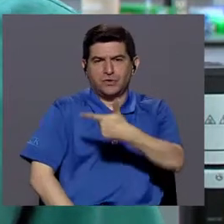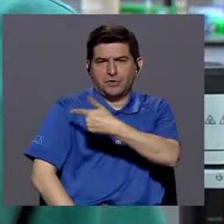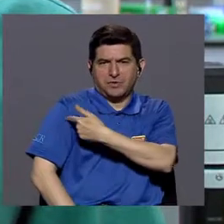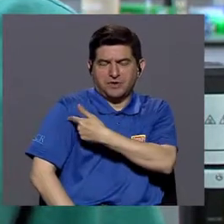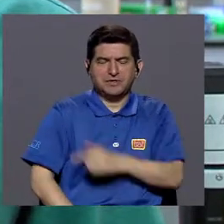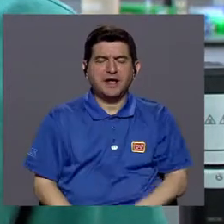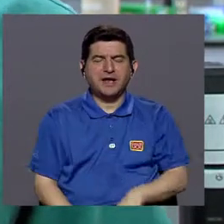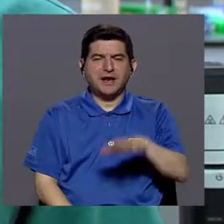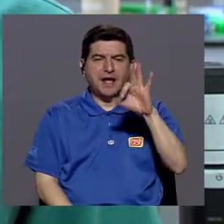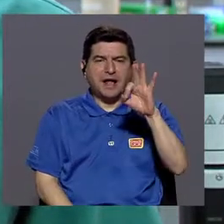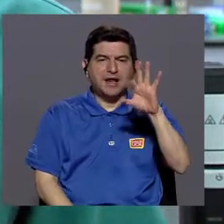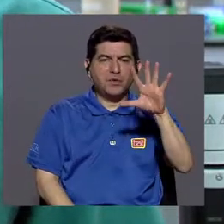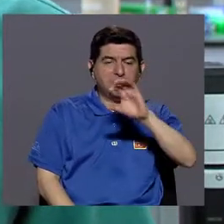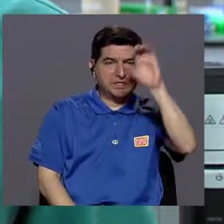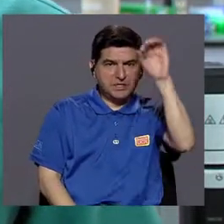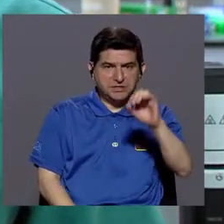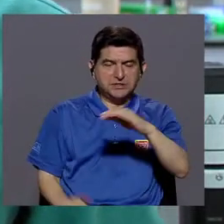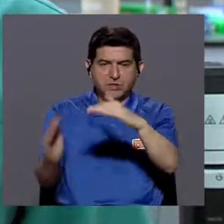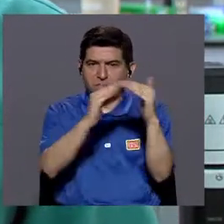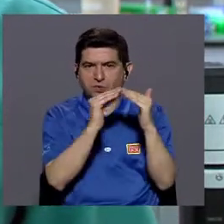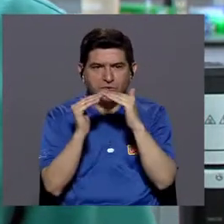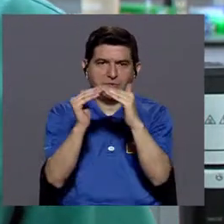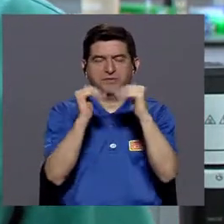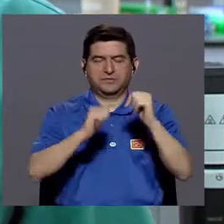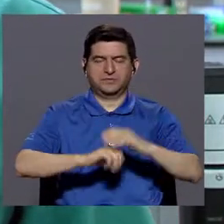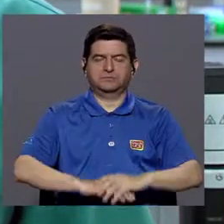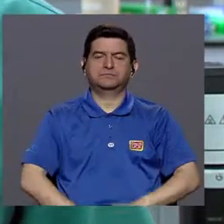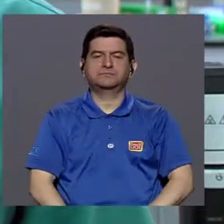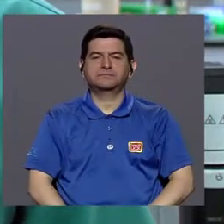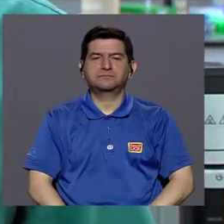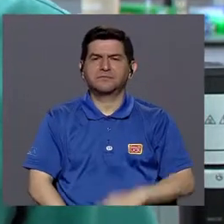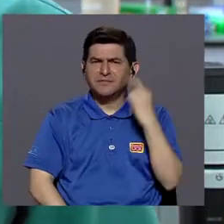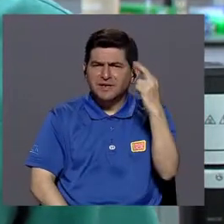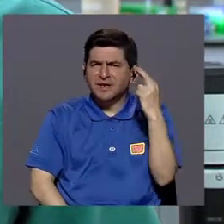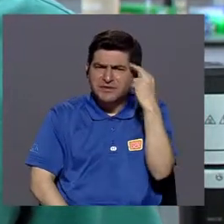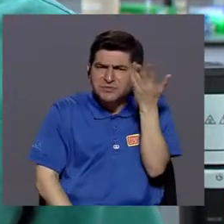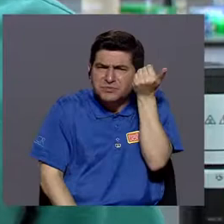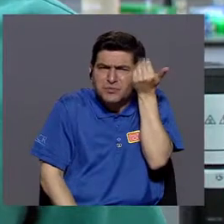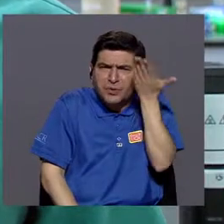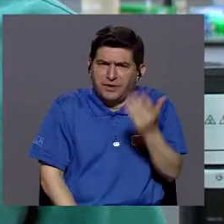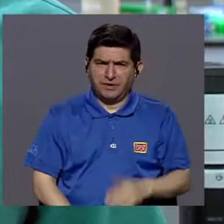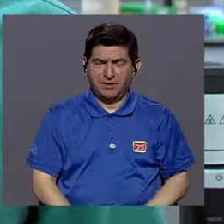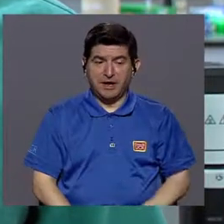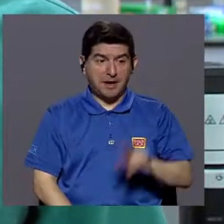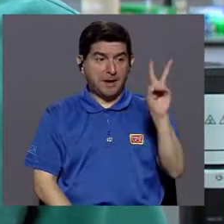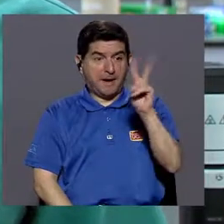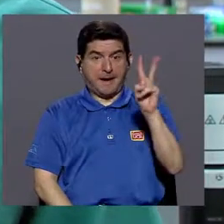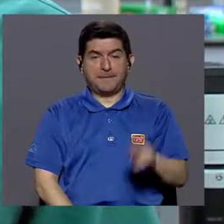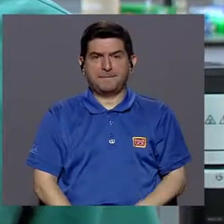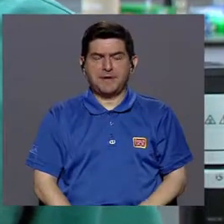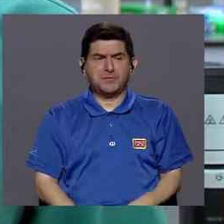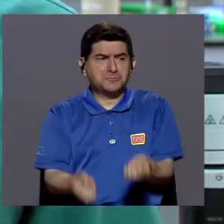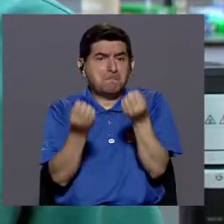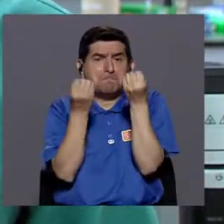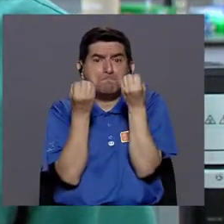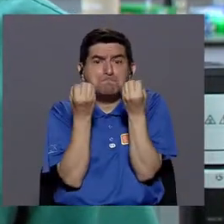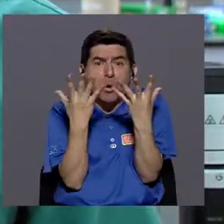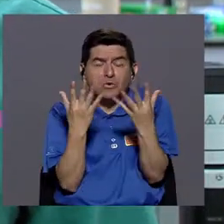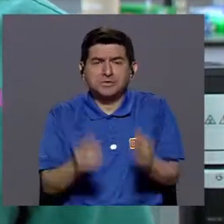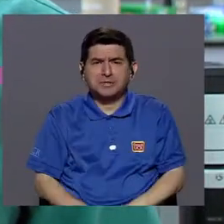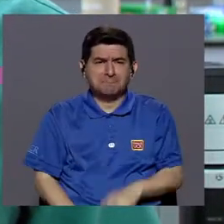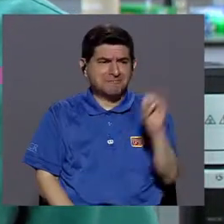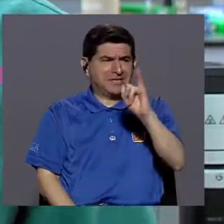necesitamos vacunar hasta un 95% de la población. ¿Por qué es esto? Porque como el virus alcanza